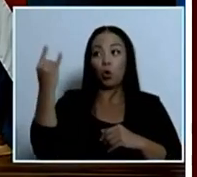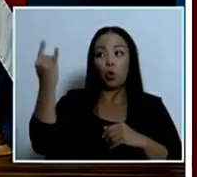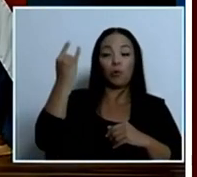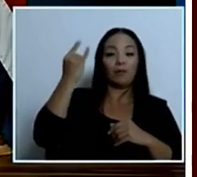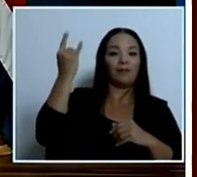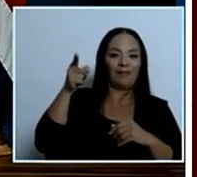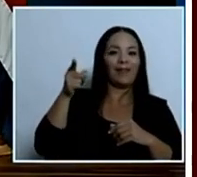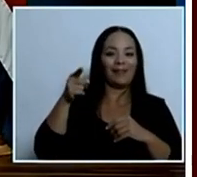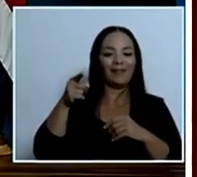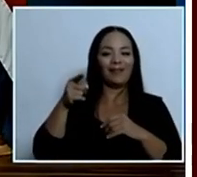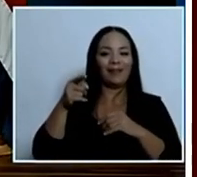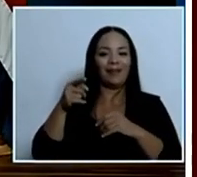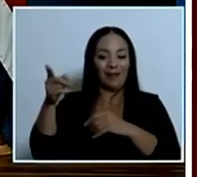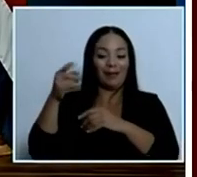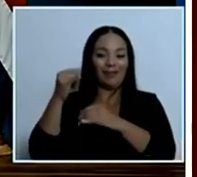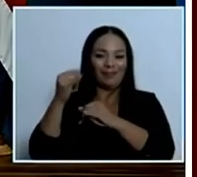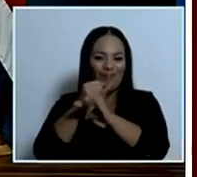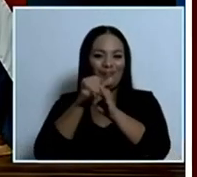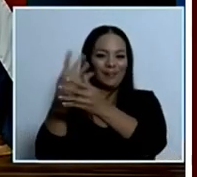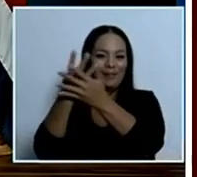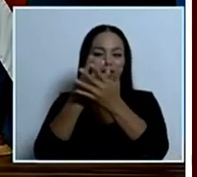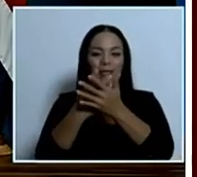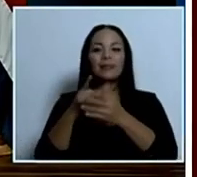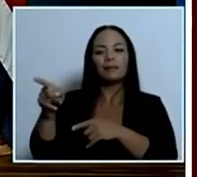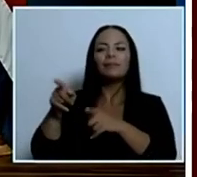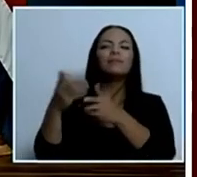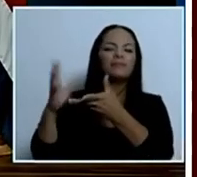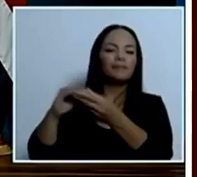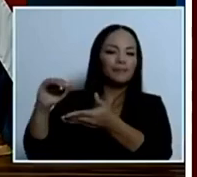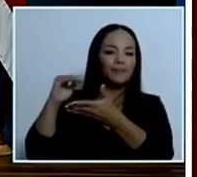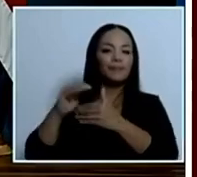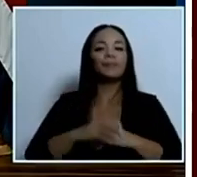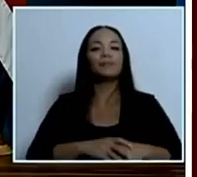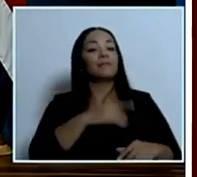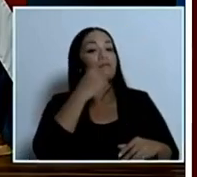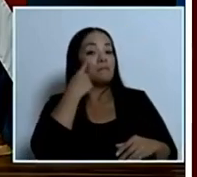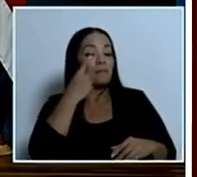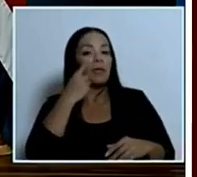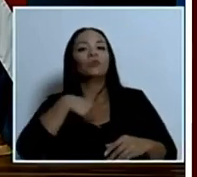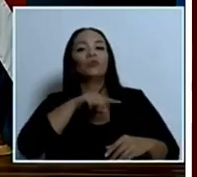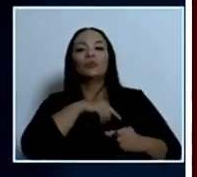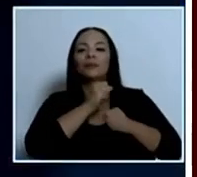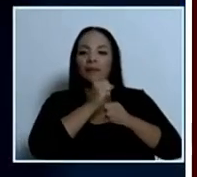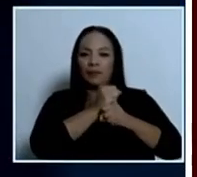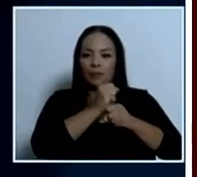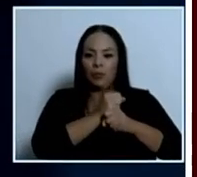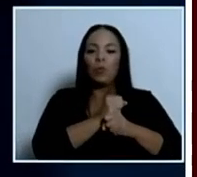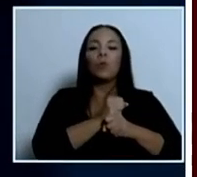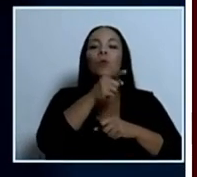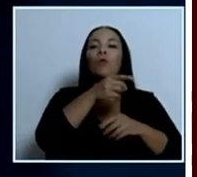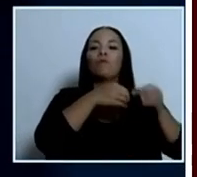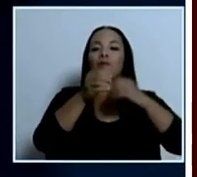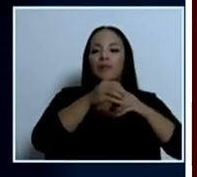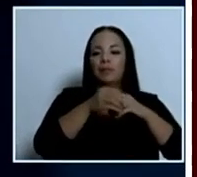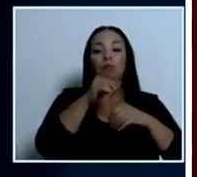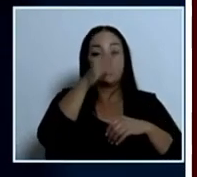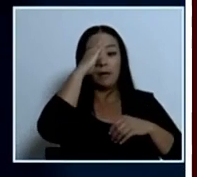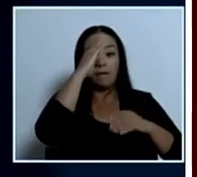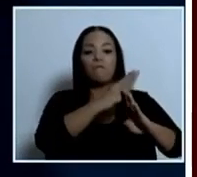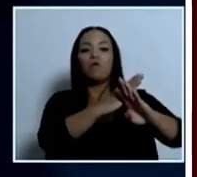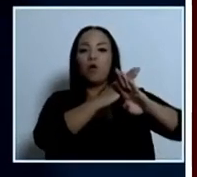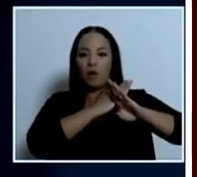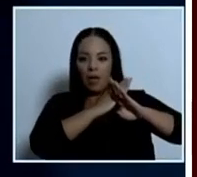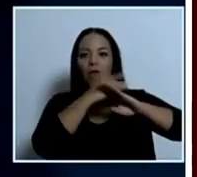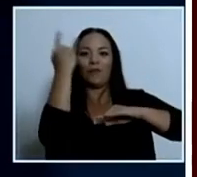cuentas hasta cada rato y ese es uno de ellos dele ok veníamos trabajando con las operadoras ustedes saben que el sistema de bloqueo de señal